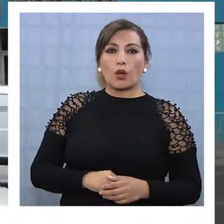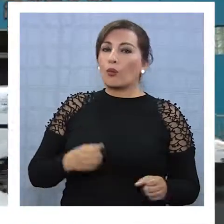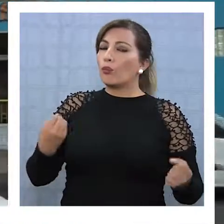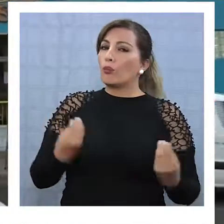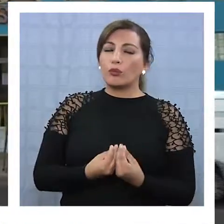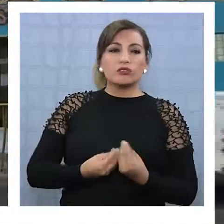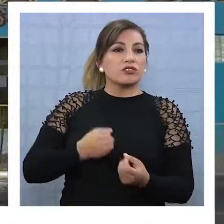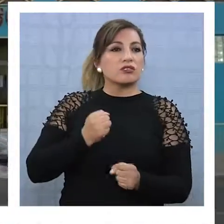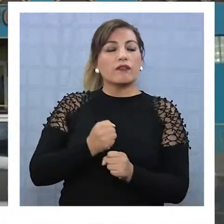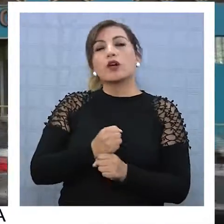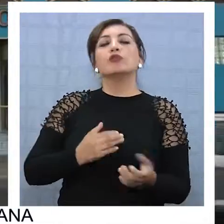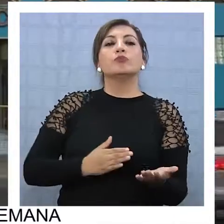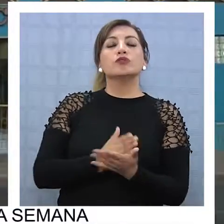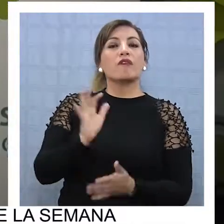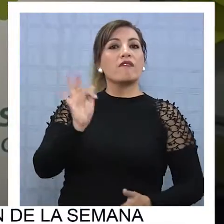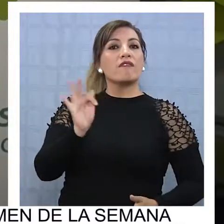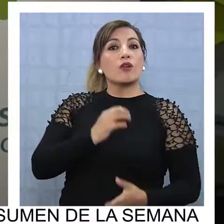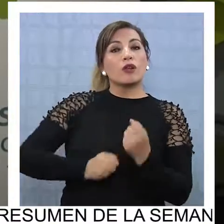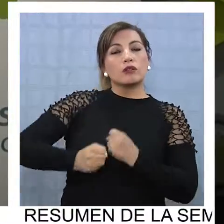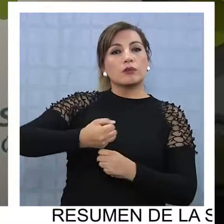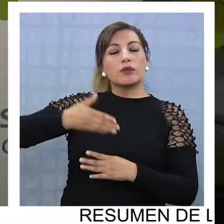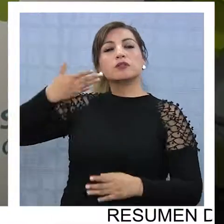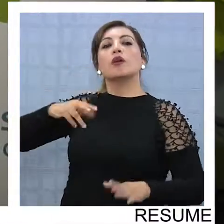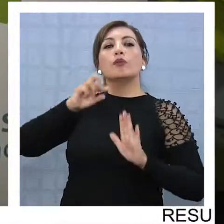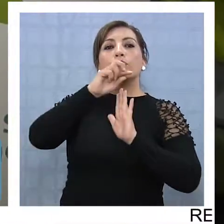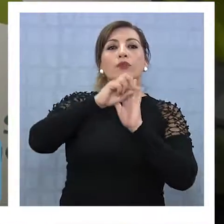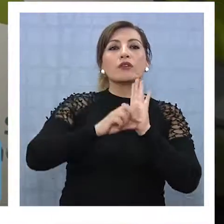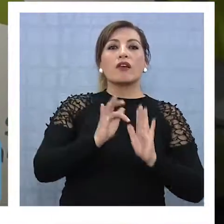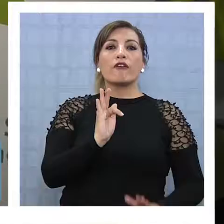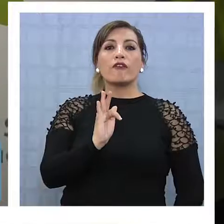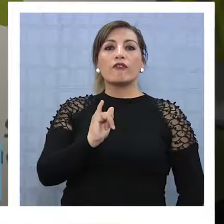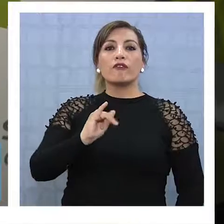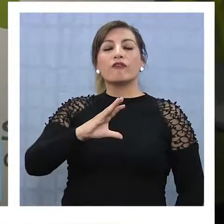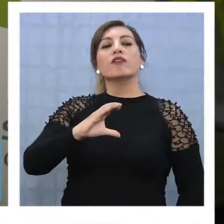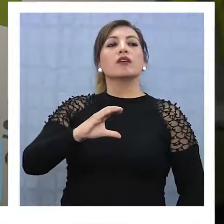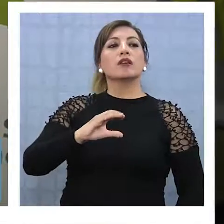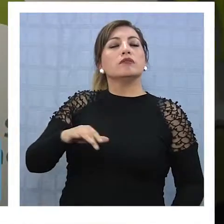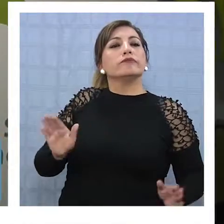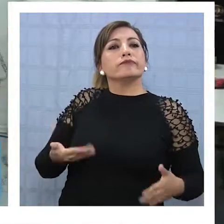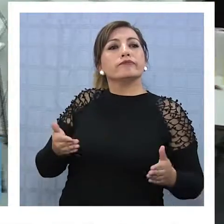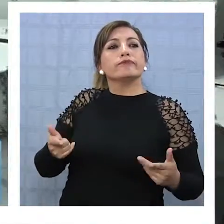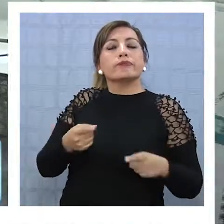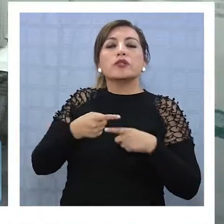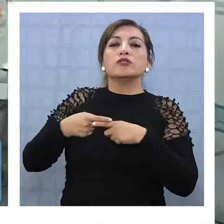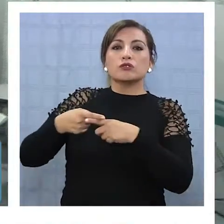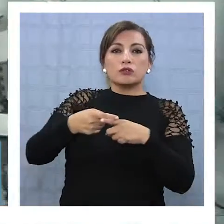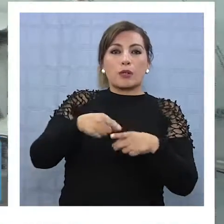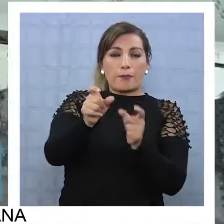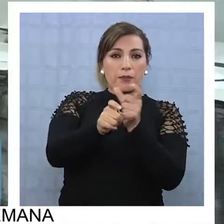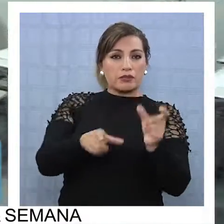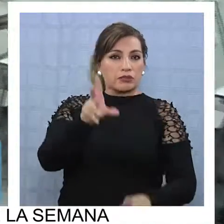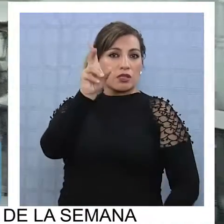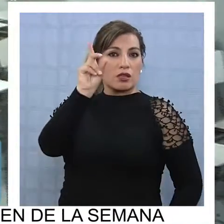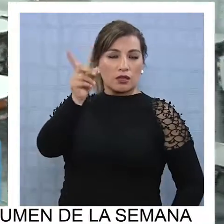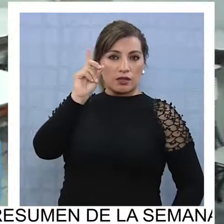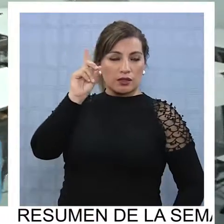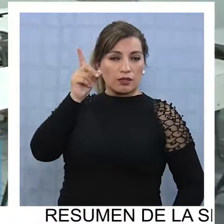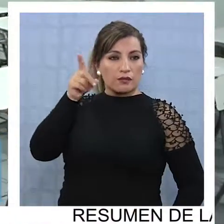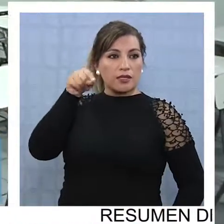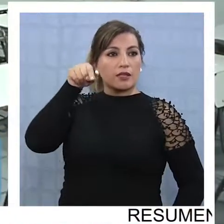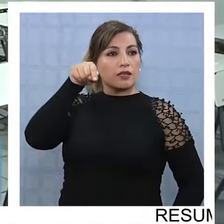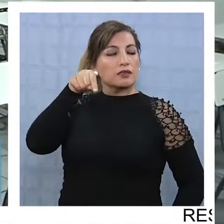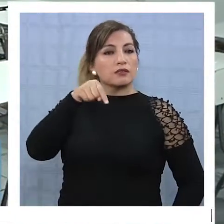Tras un intenso trabajo que comenzó en febrero del año pasado, el proyecto FIC Promoción de la Movilidad Social para